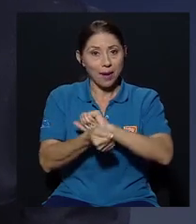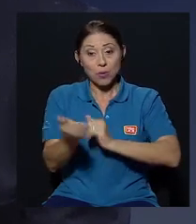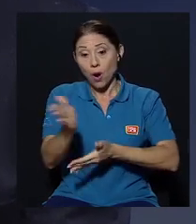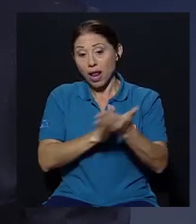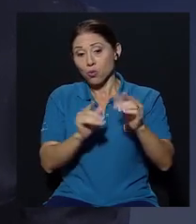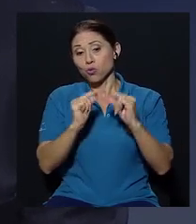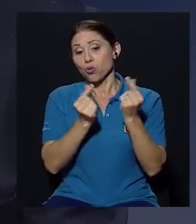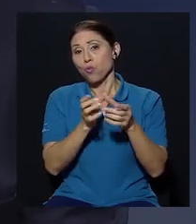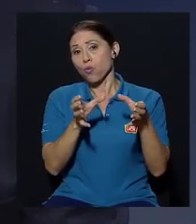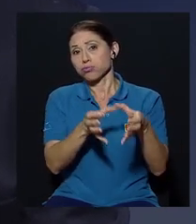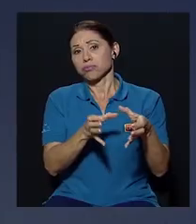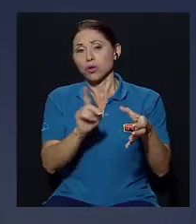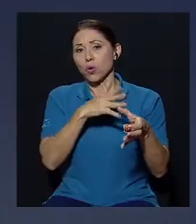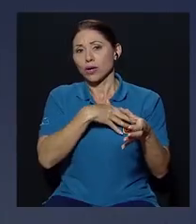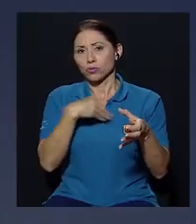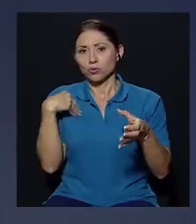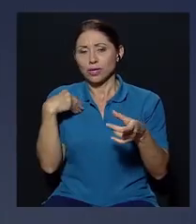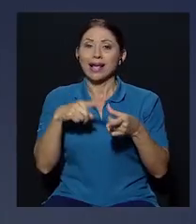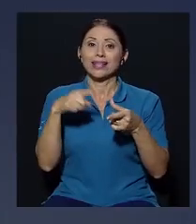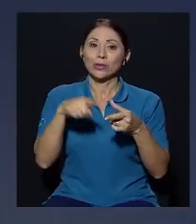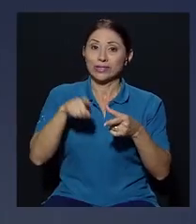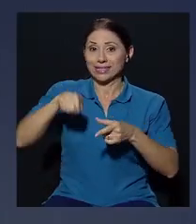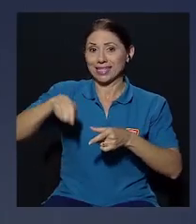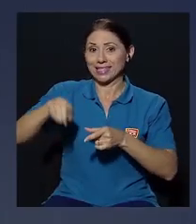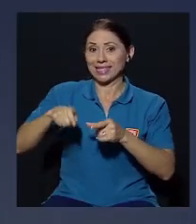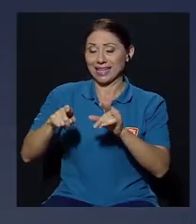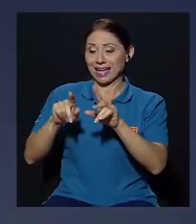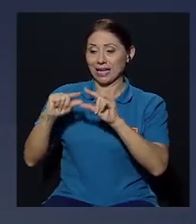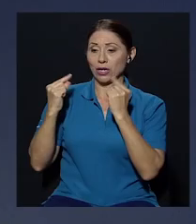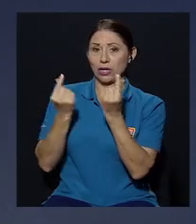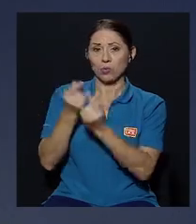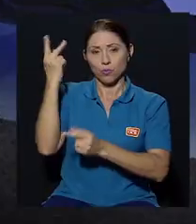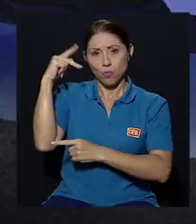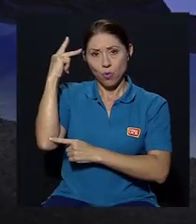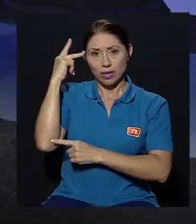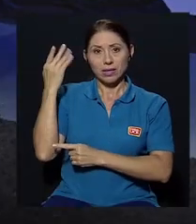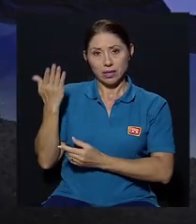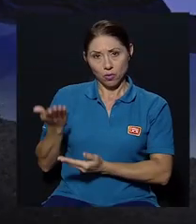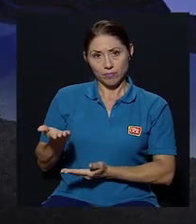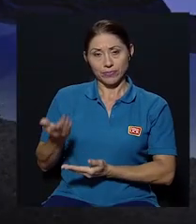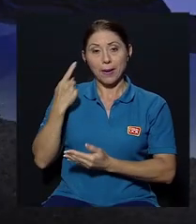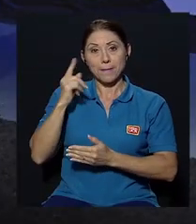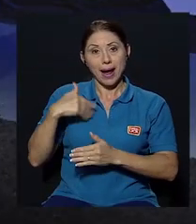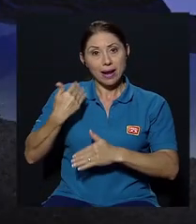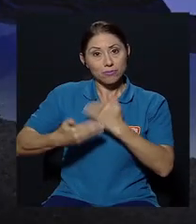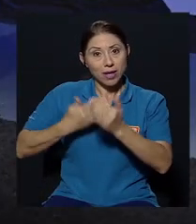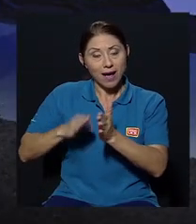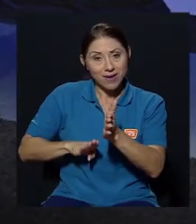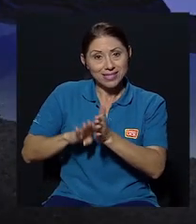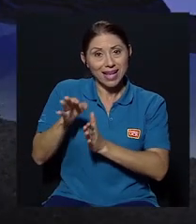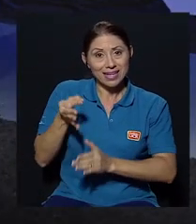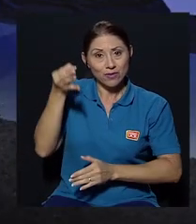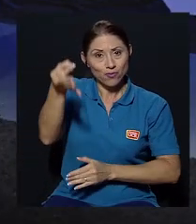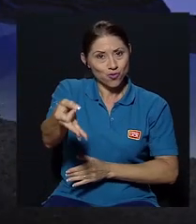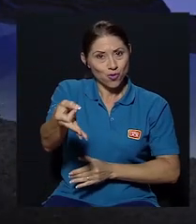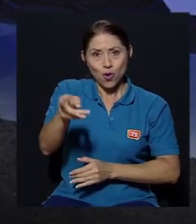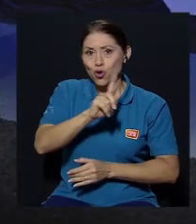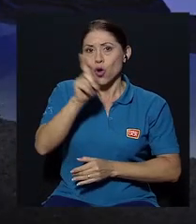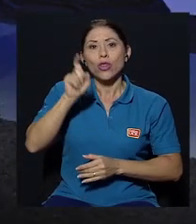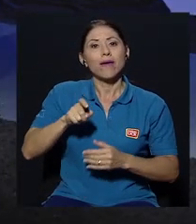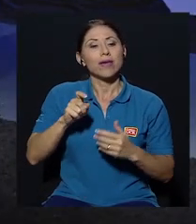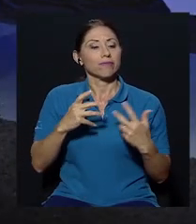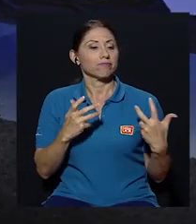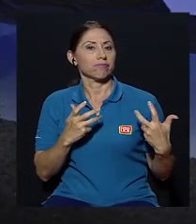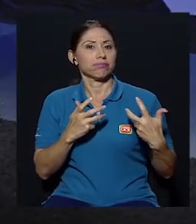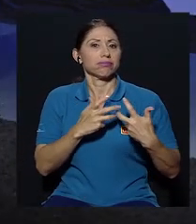sector de la población que no le gusta entonces se necesita que la clase política que está para avanzar hacia el futuro no para acomodarse